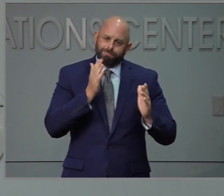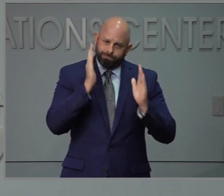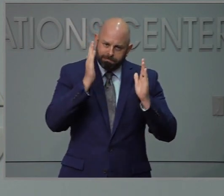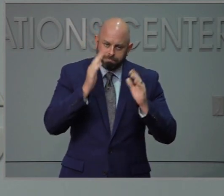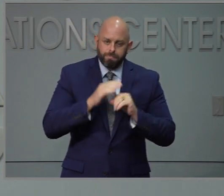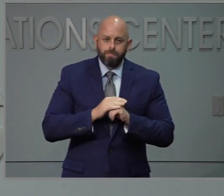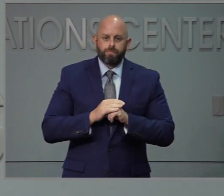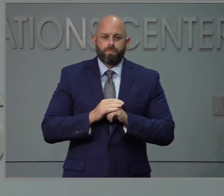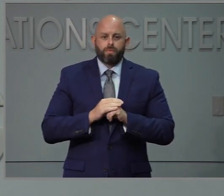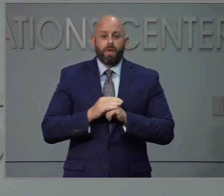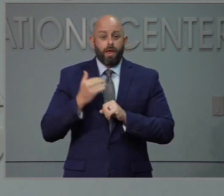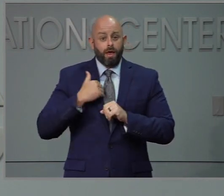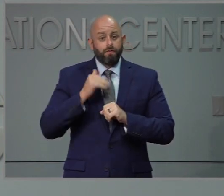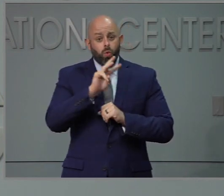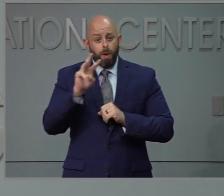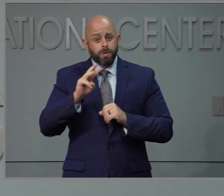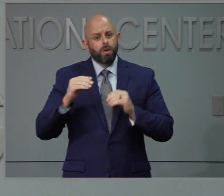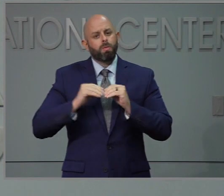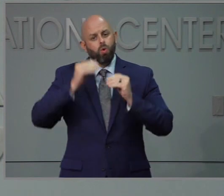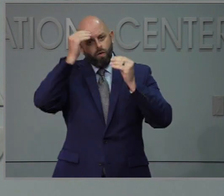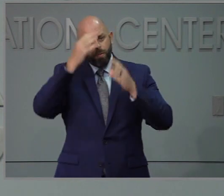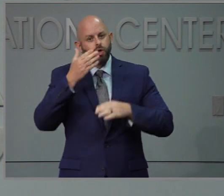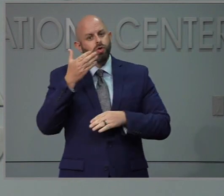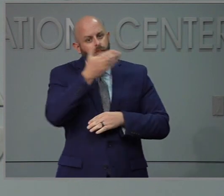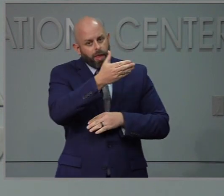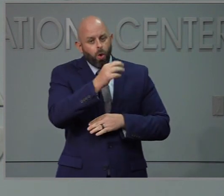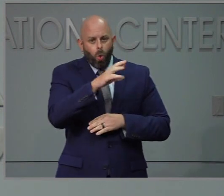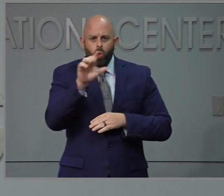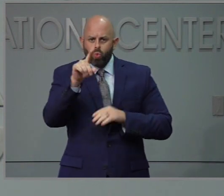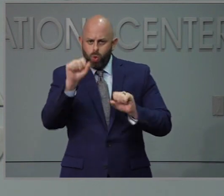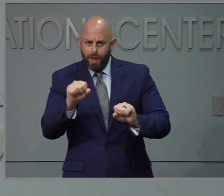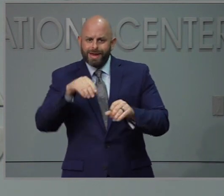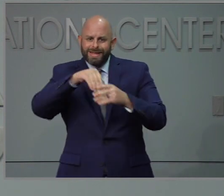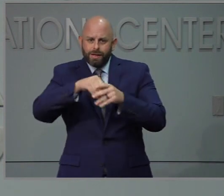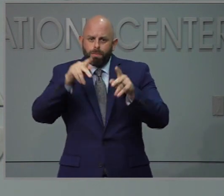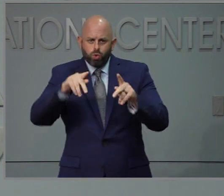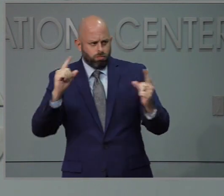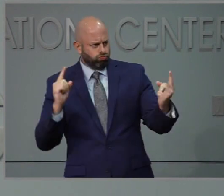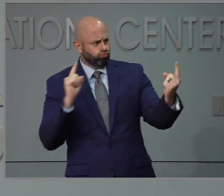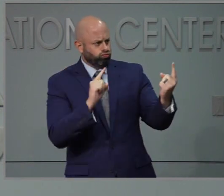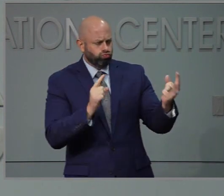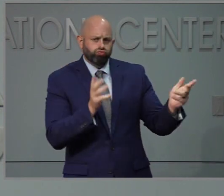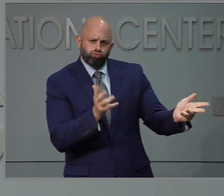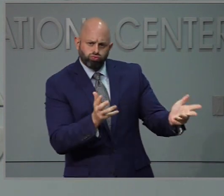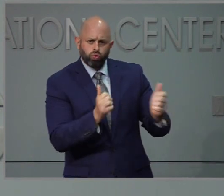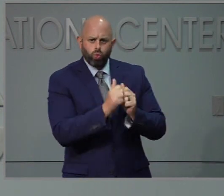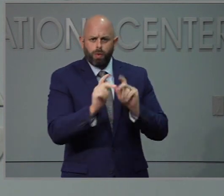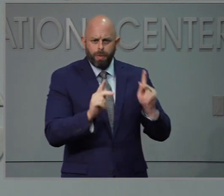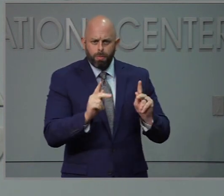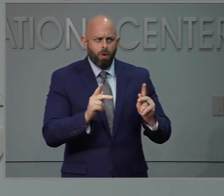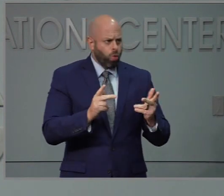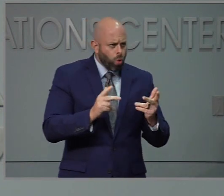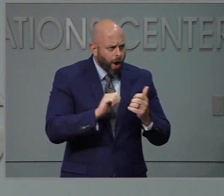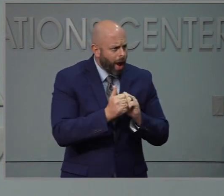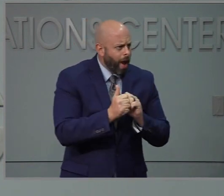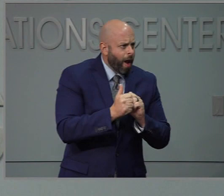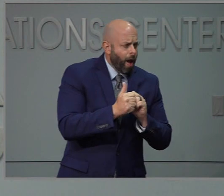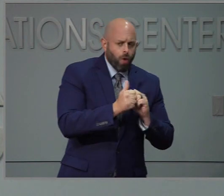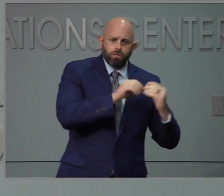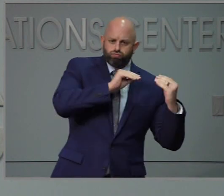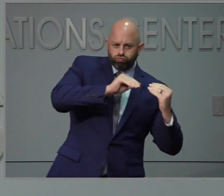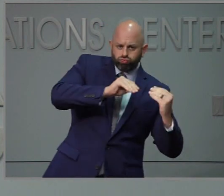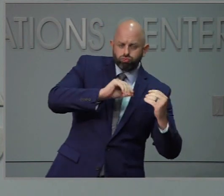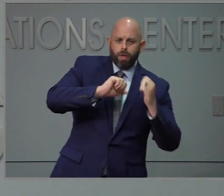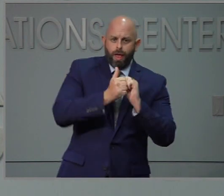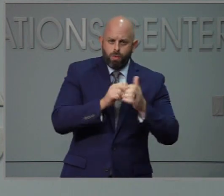en en el sitio web de la junta electoral. Hay hay información acerca de cómo enseñarle a las personas a